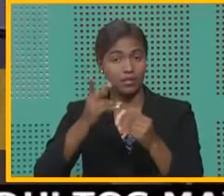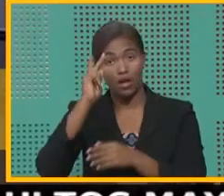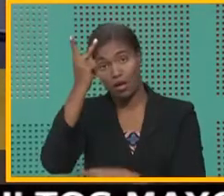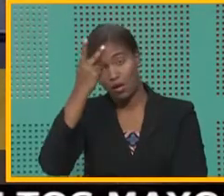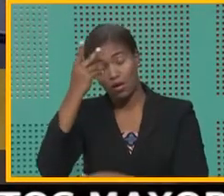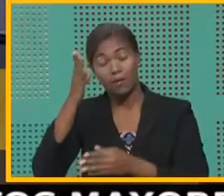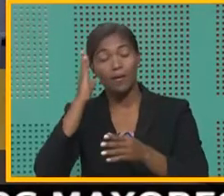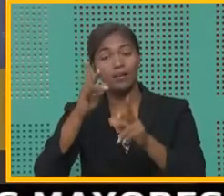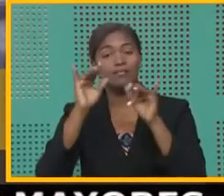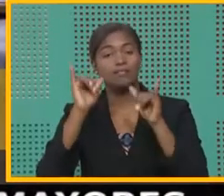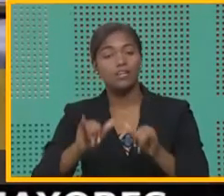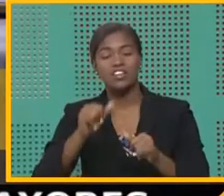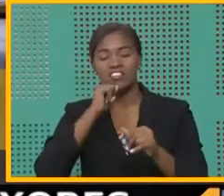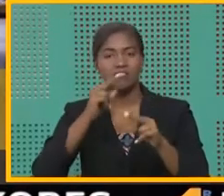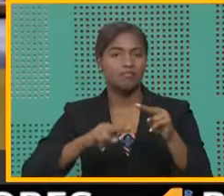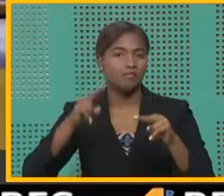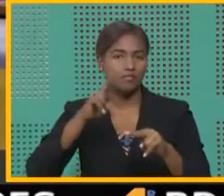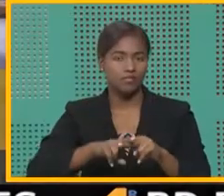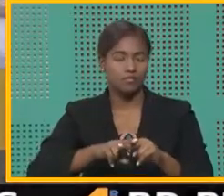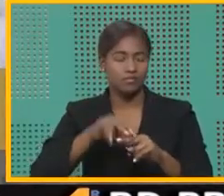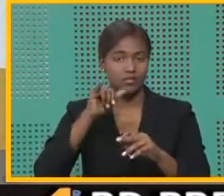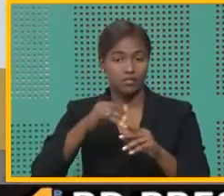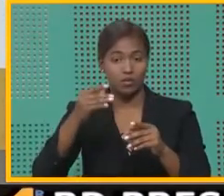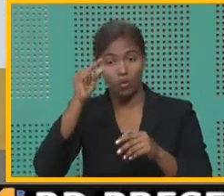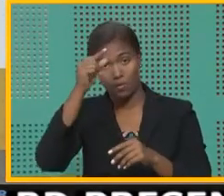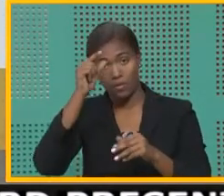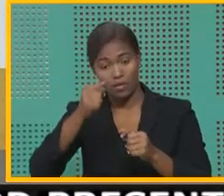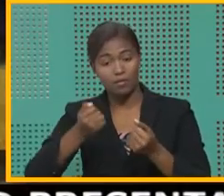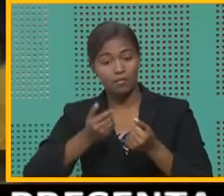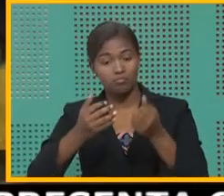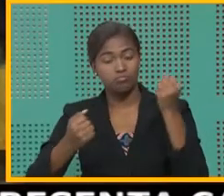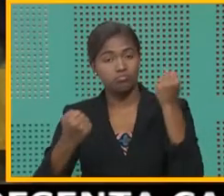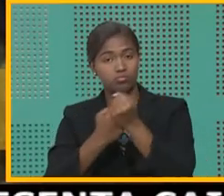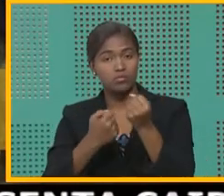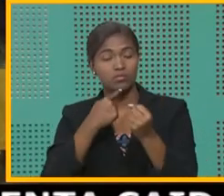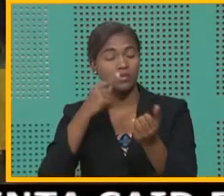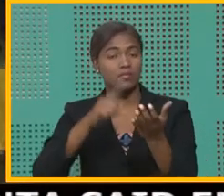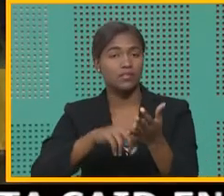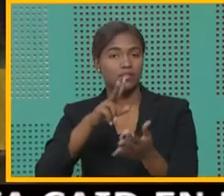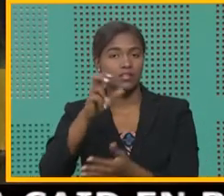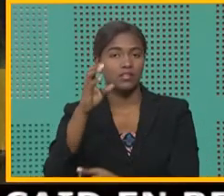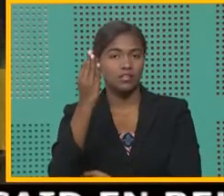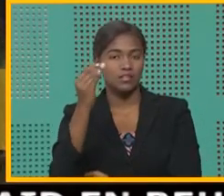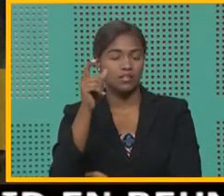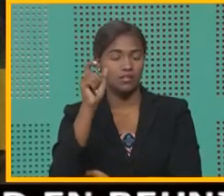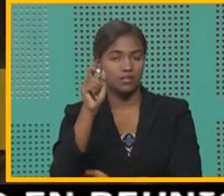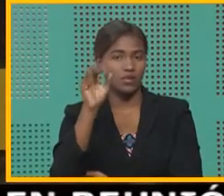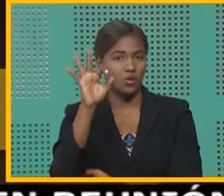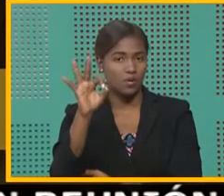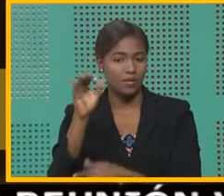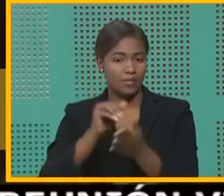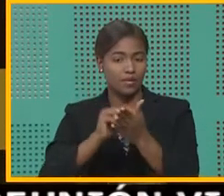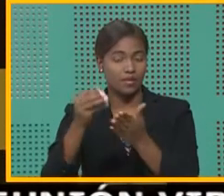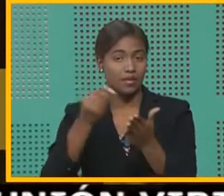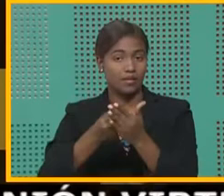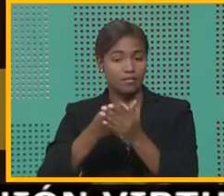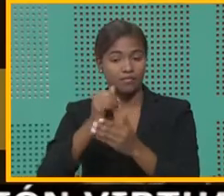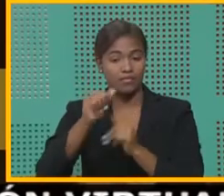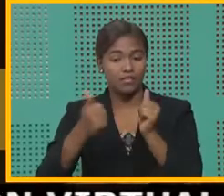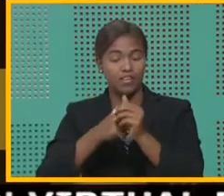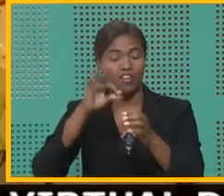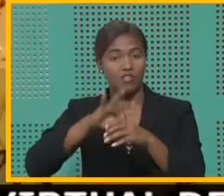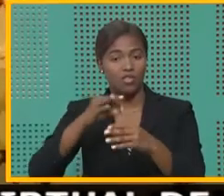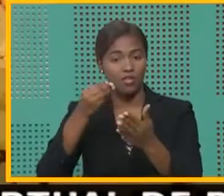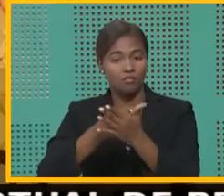se mantendrá inalterable. El Estado deberá subsidiar con 1.314.9 millones de pesos a través del Fondo de